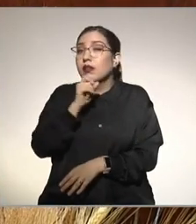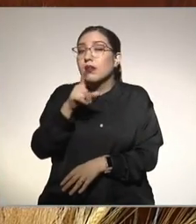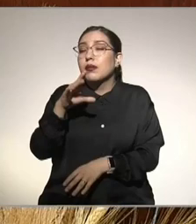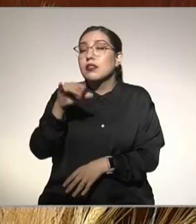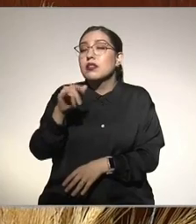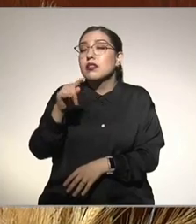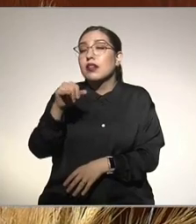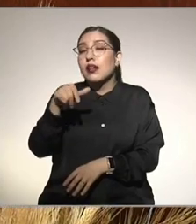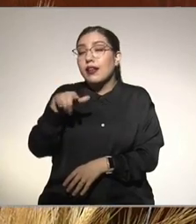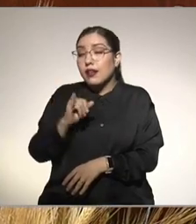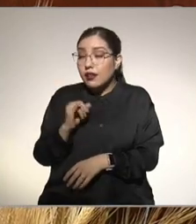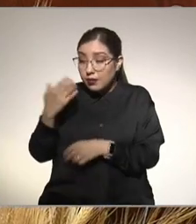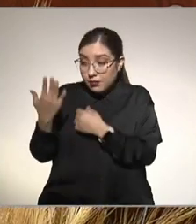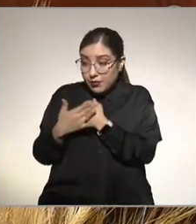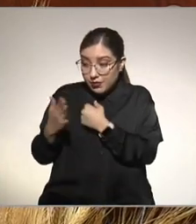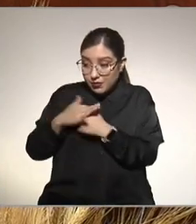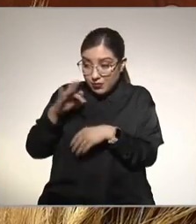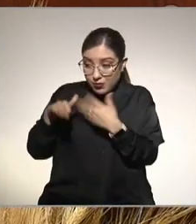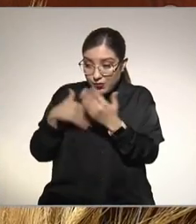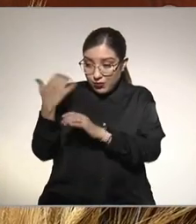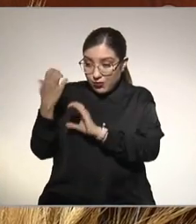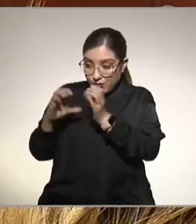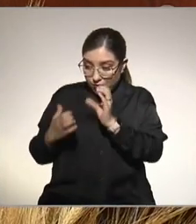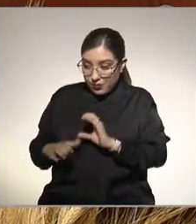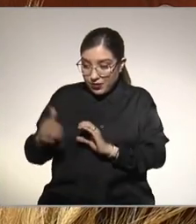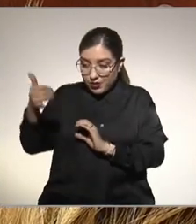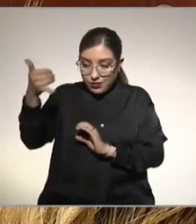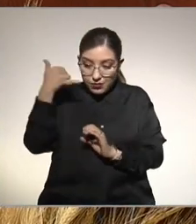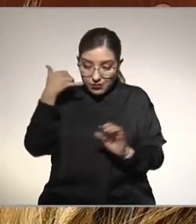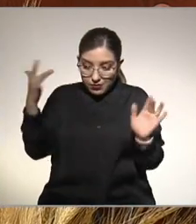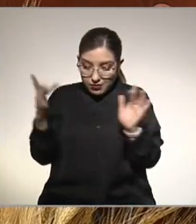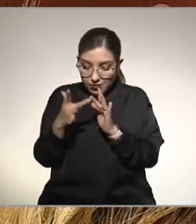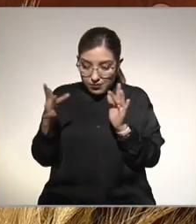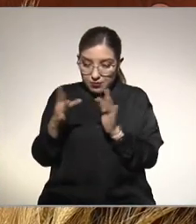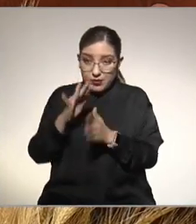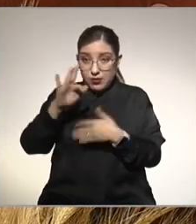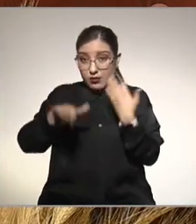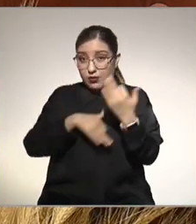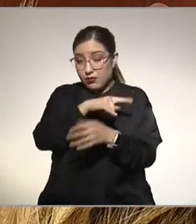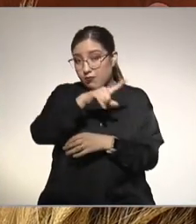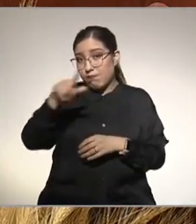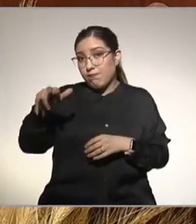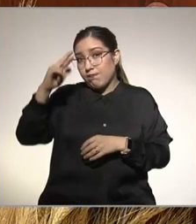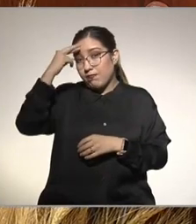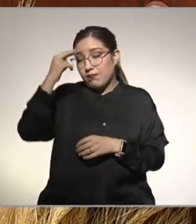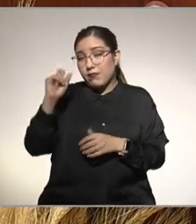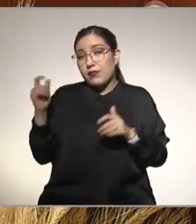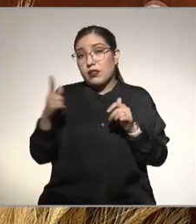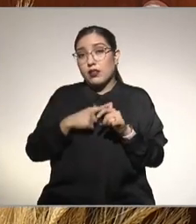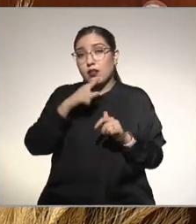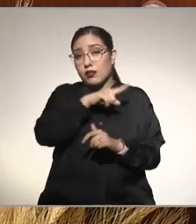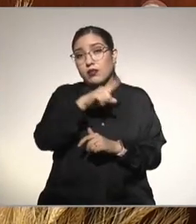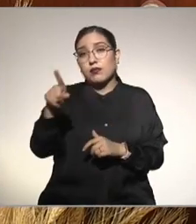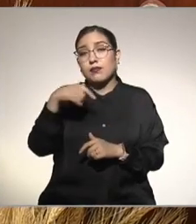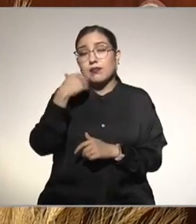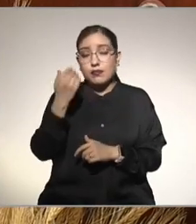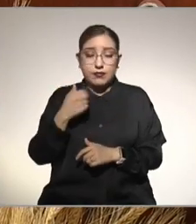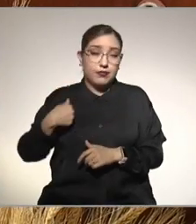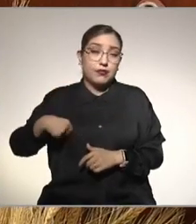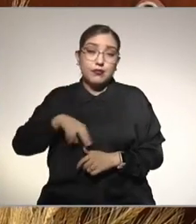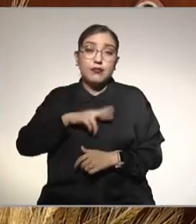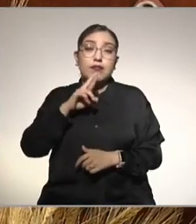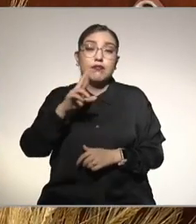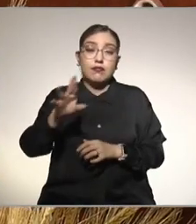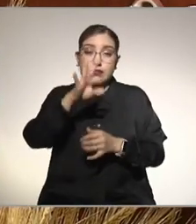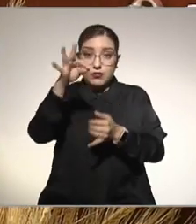para recibir todas las llamadas y todos los comentarios recuerden que todo lo que ustedes nos escriban ella lo va a captar me lo va a pasar y se los vamos a contestar en el